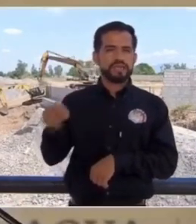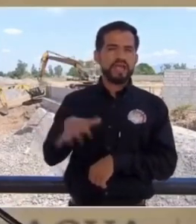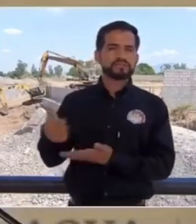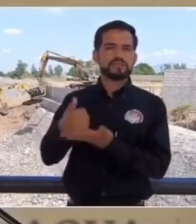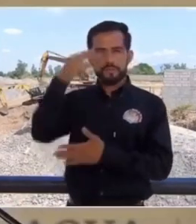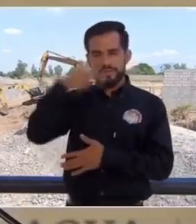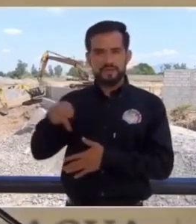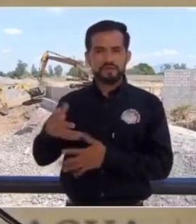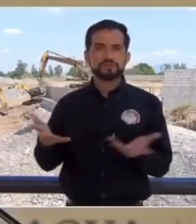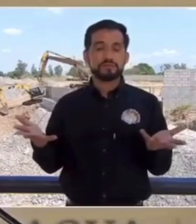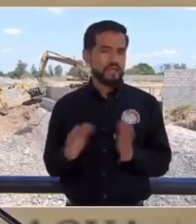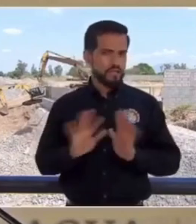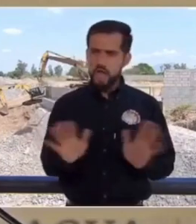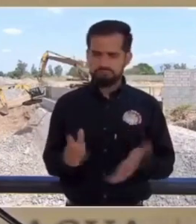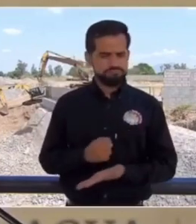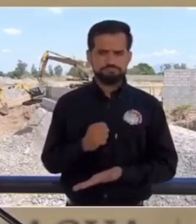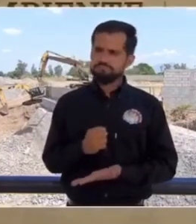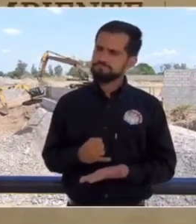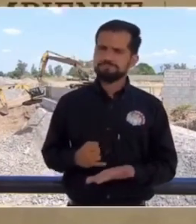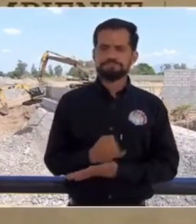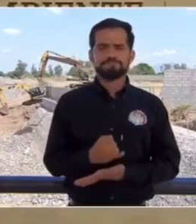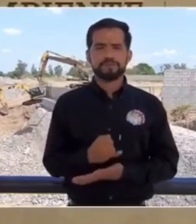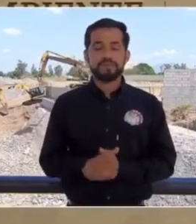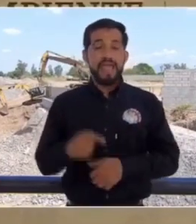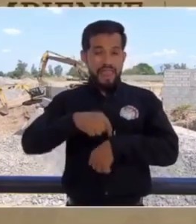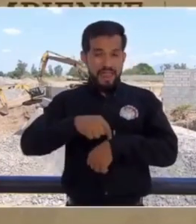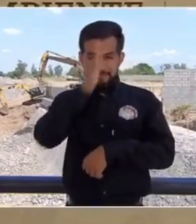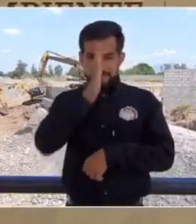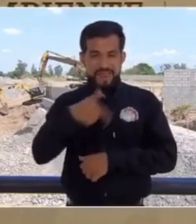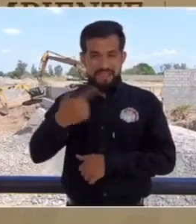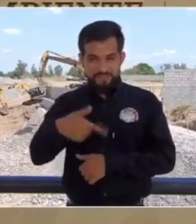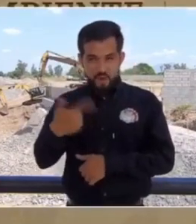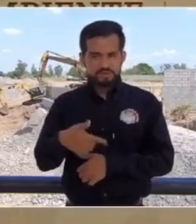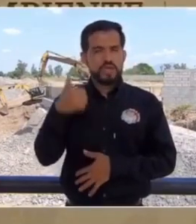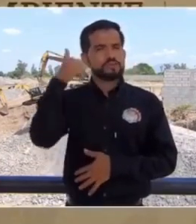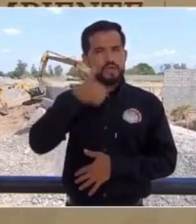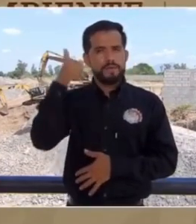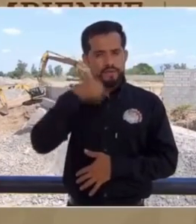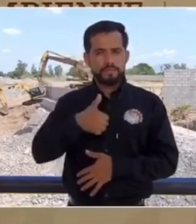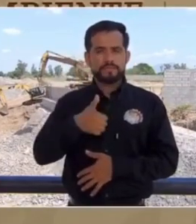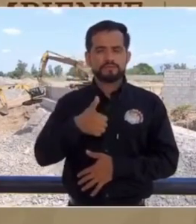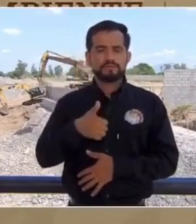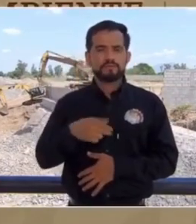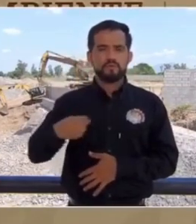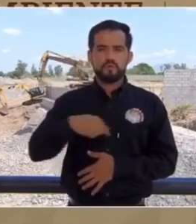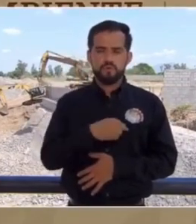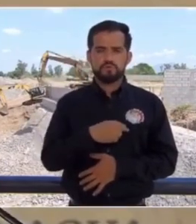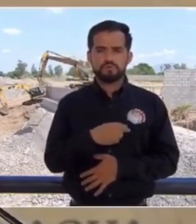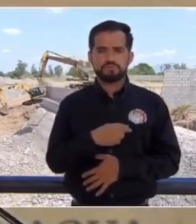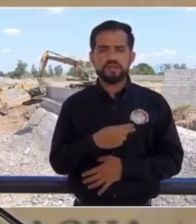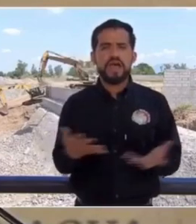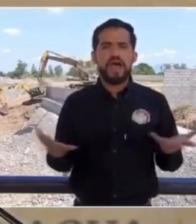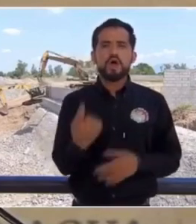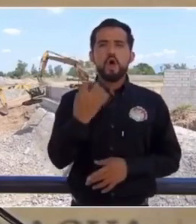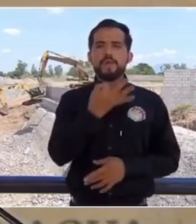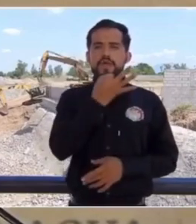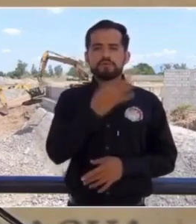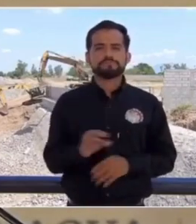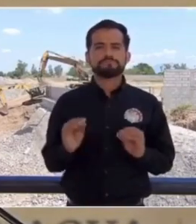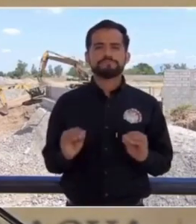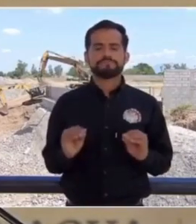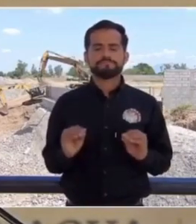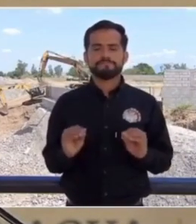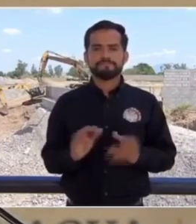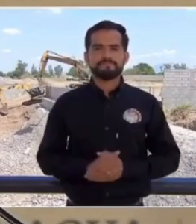ya se decidió que a las doce del día siempre vamos a guardar un minuto de silencio